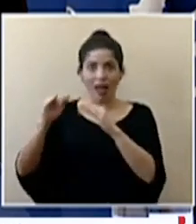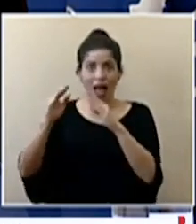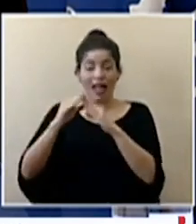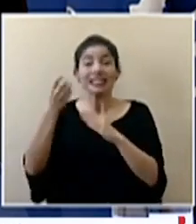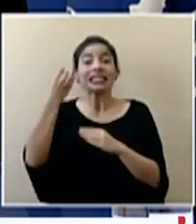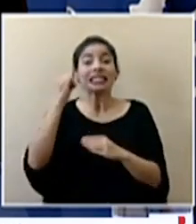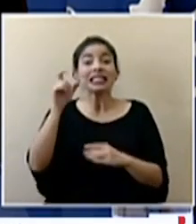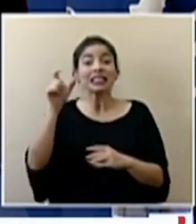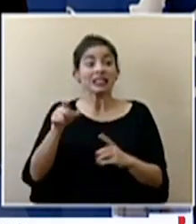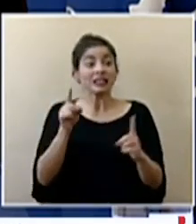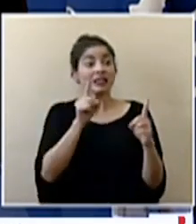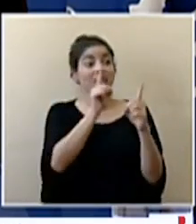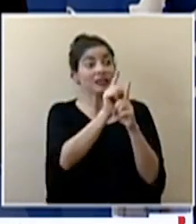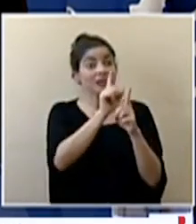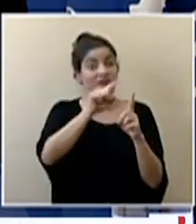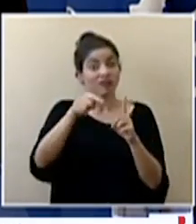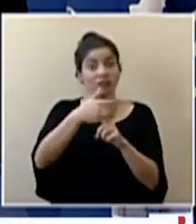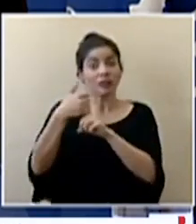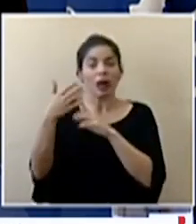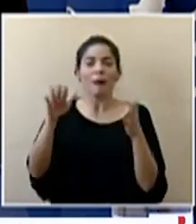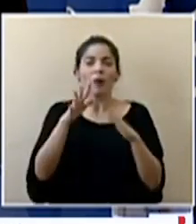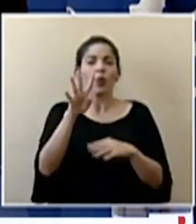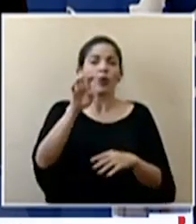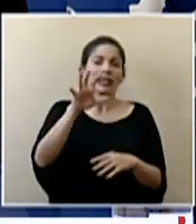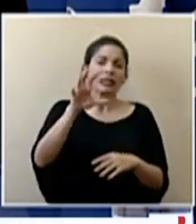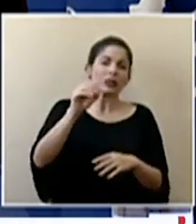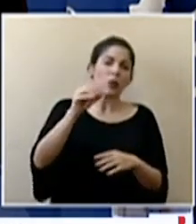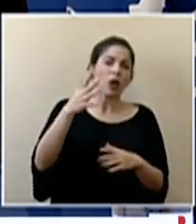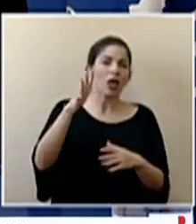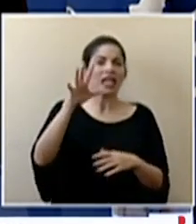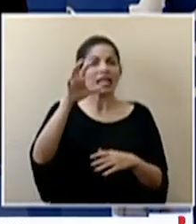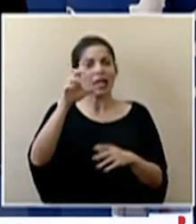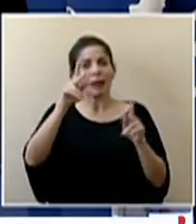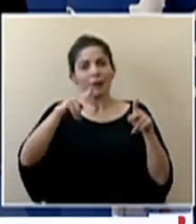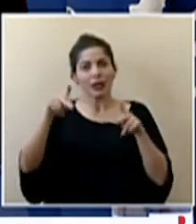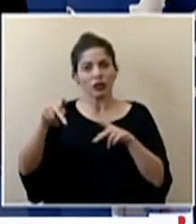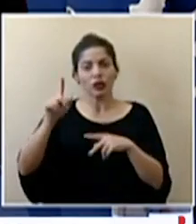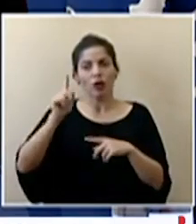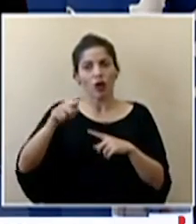contacto cercano han sido entre 450 a 500 personas